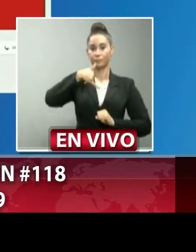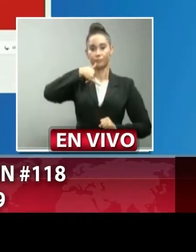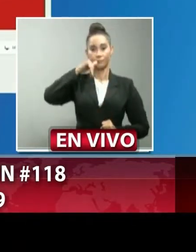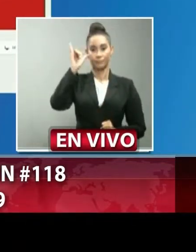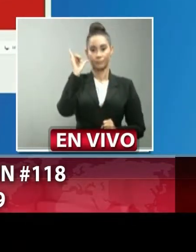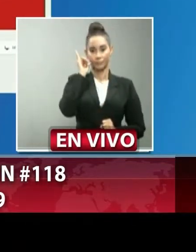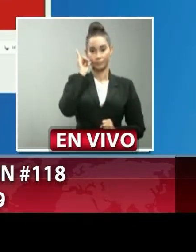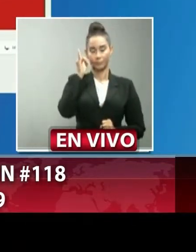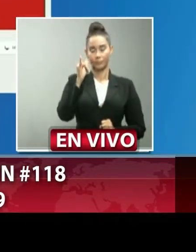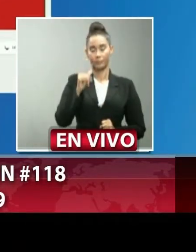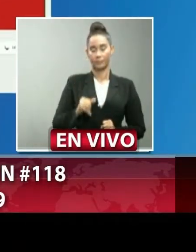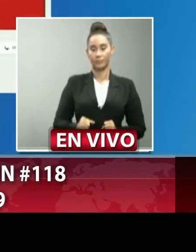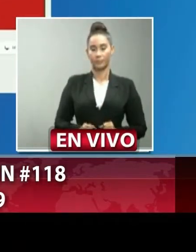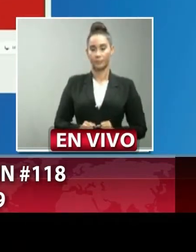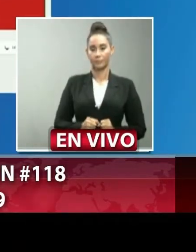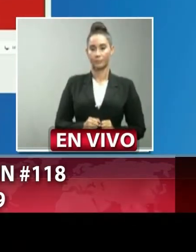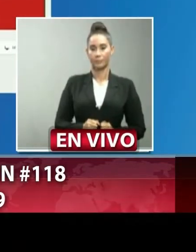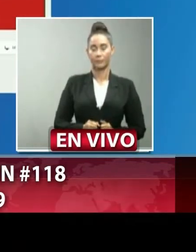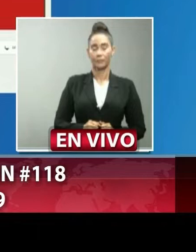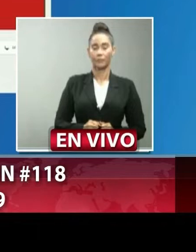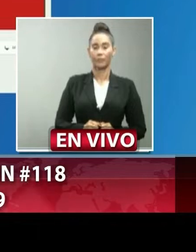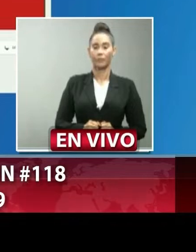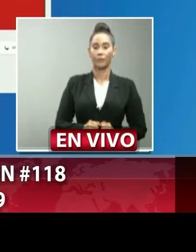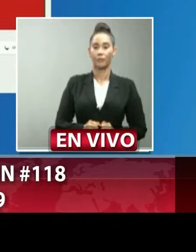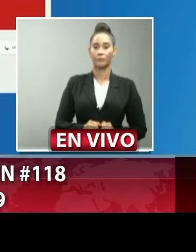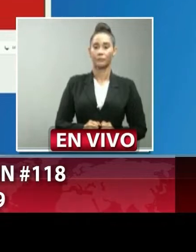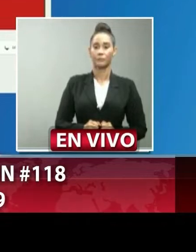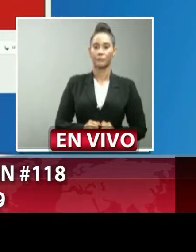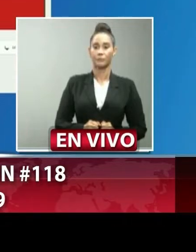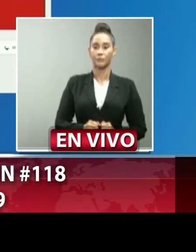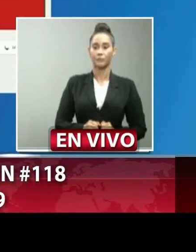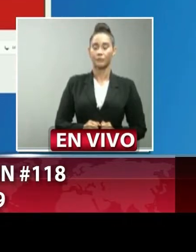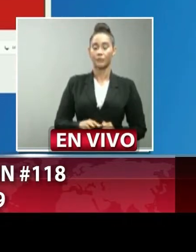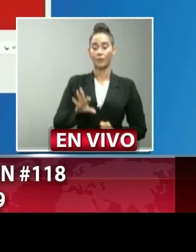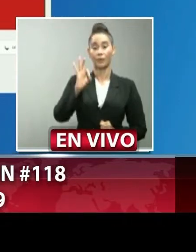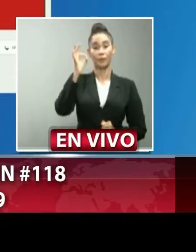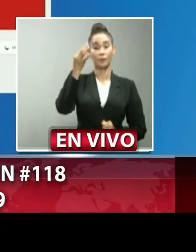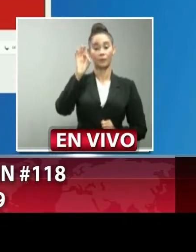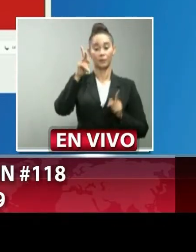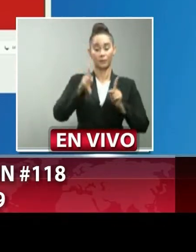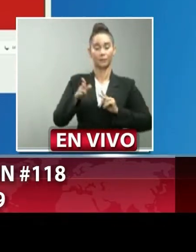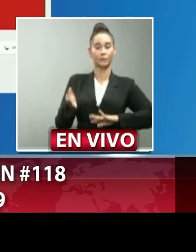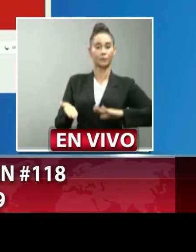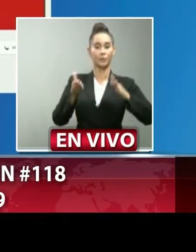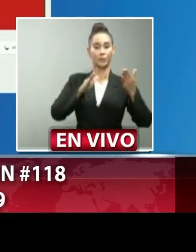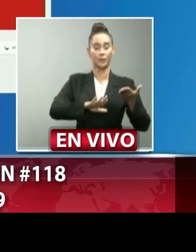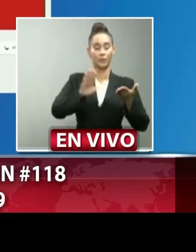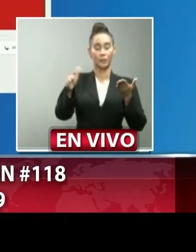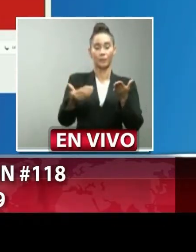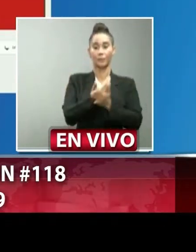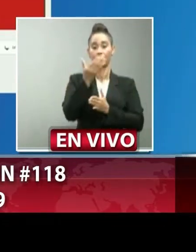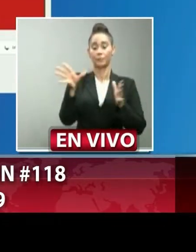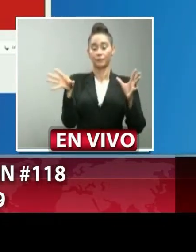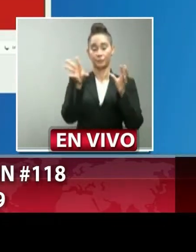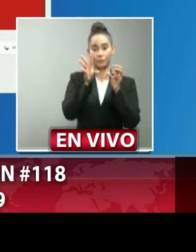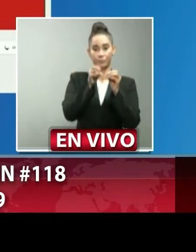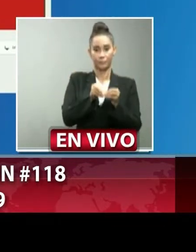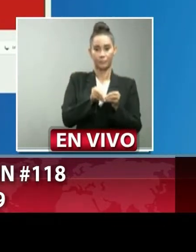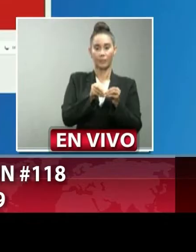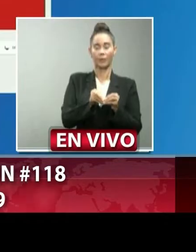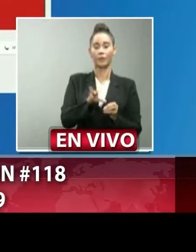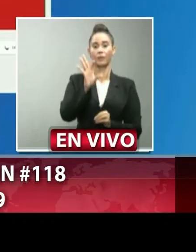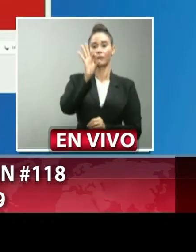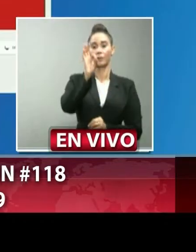ayer y 19 fallecimientos nuevos para un total acumulado